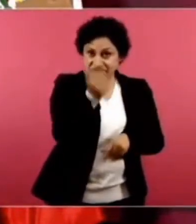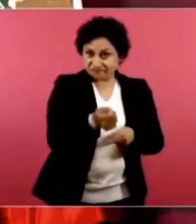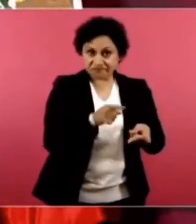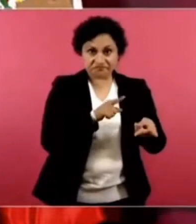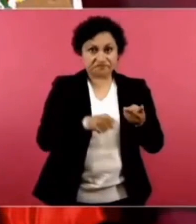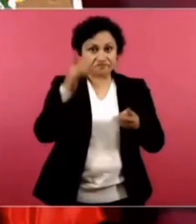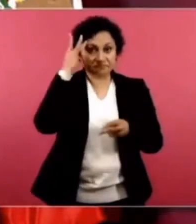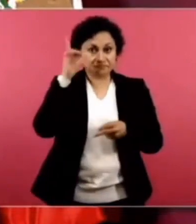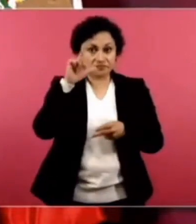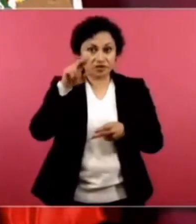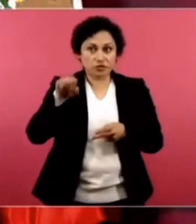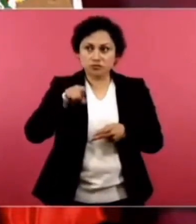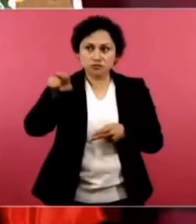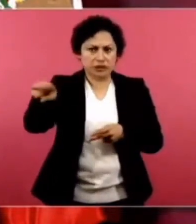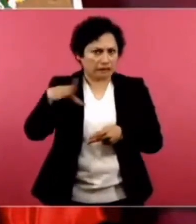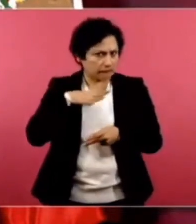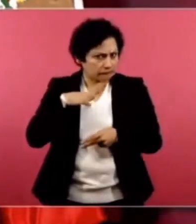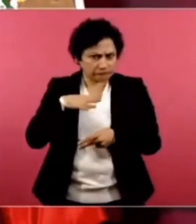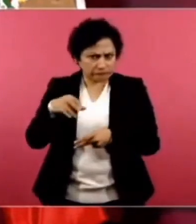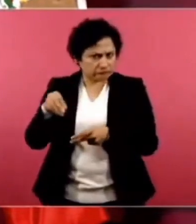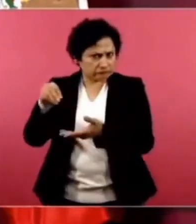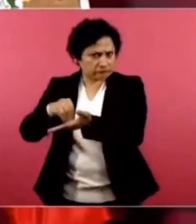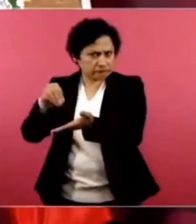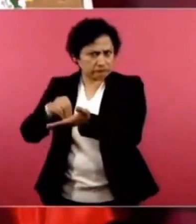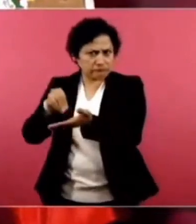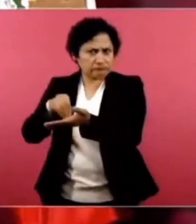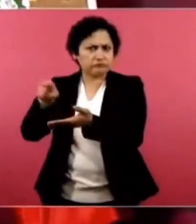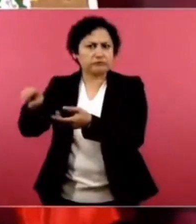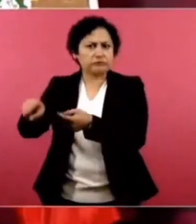Ahí está la terminal 2.